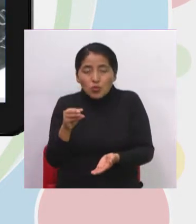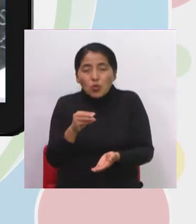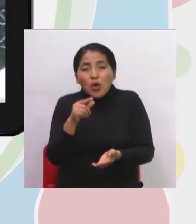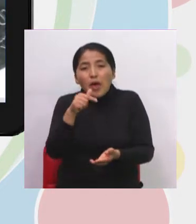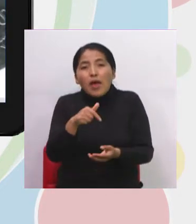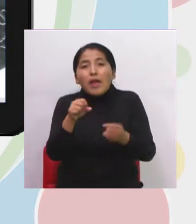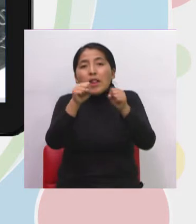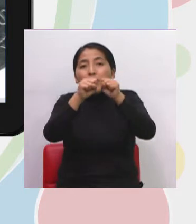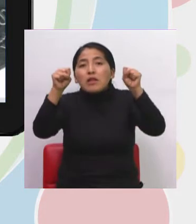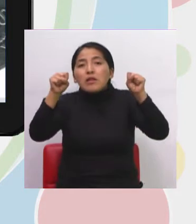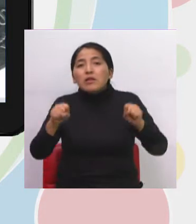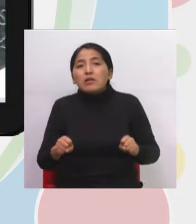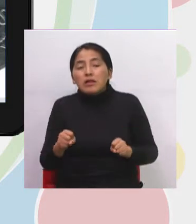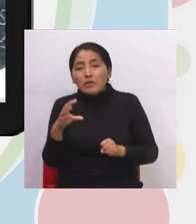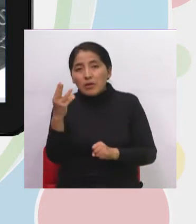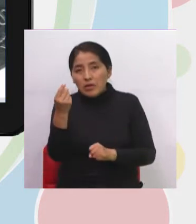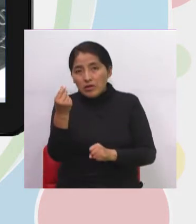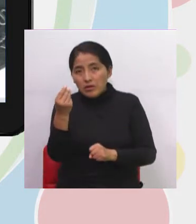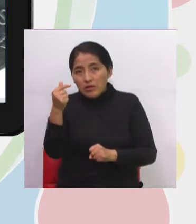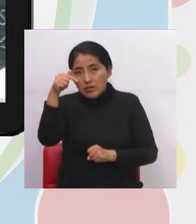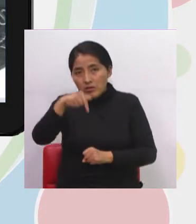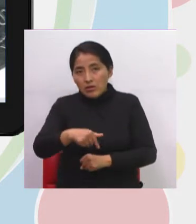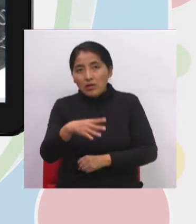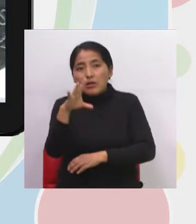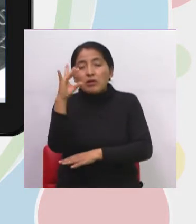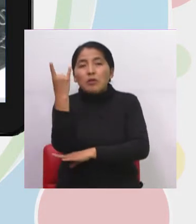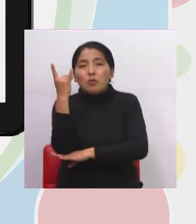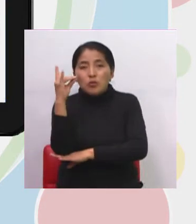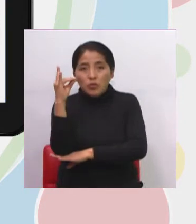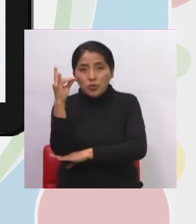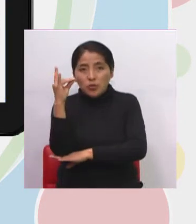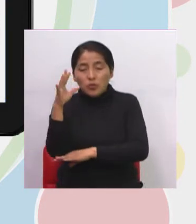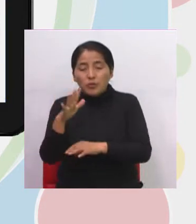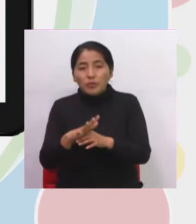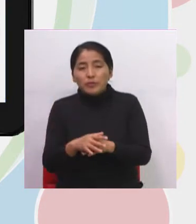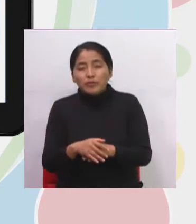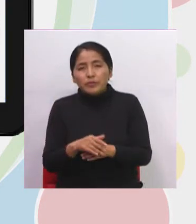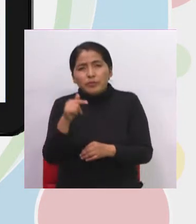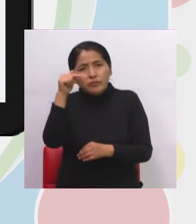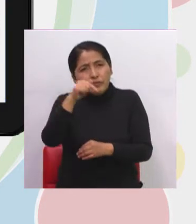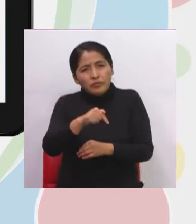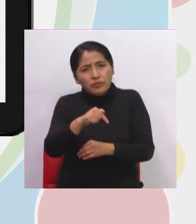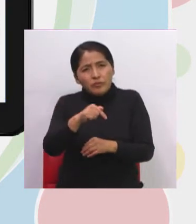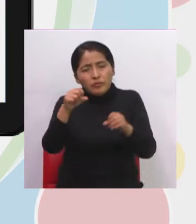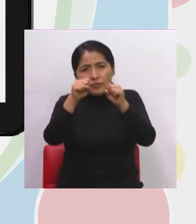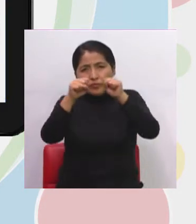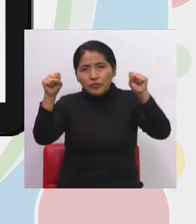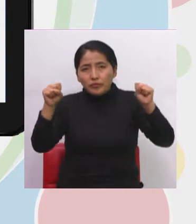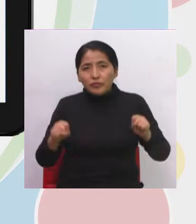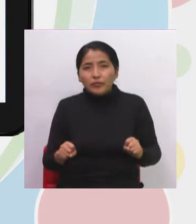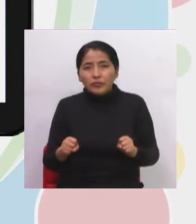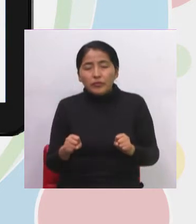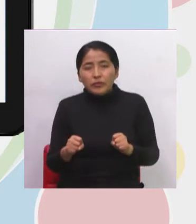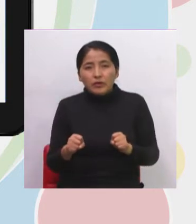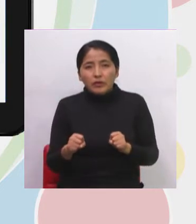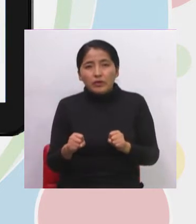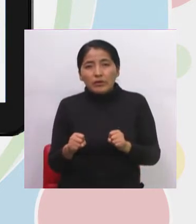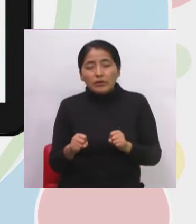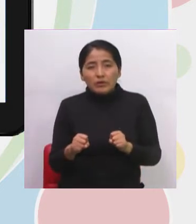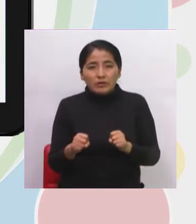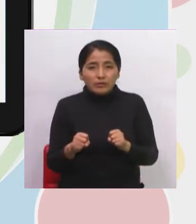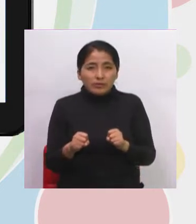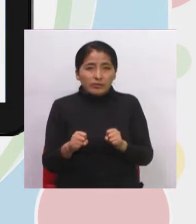nosotros manejamos en país, ¿no? El boliviano. Este sistema monetario, queridos niños,